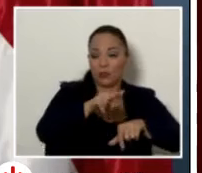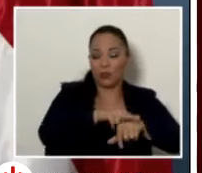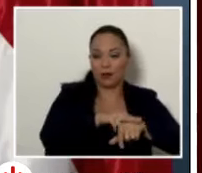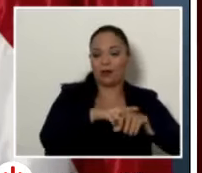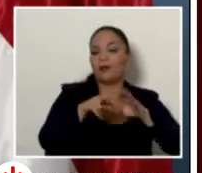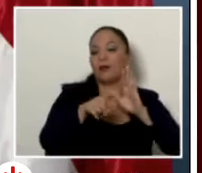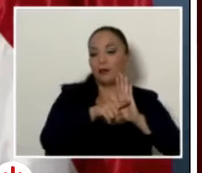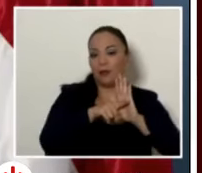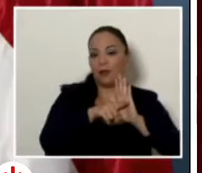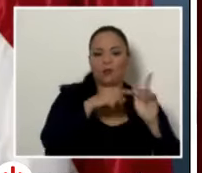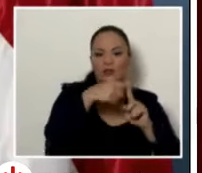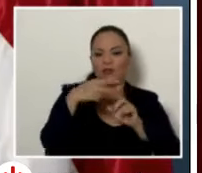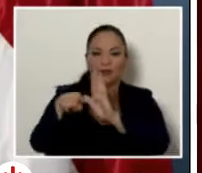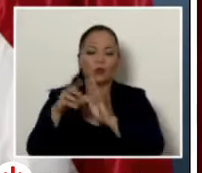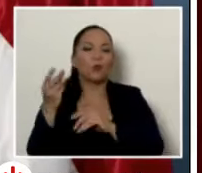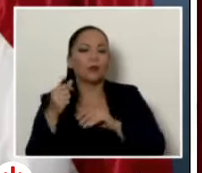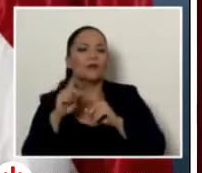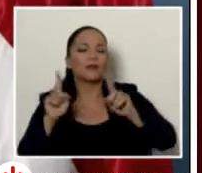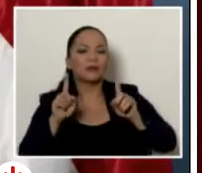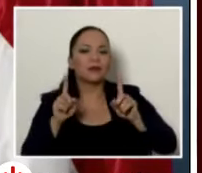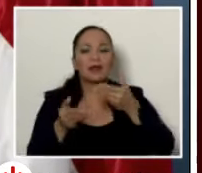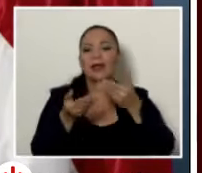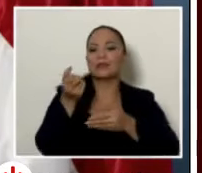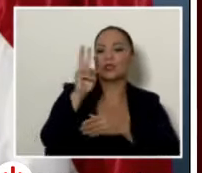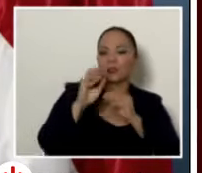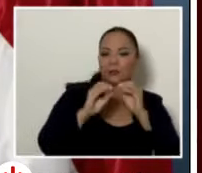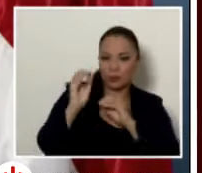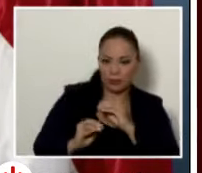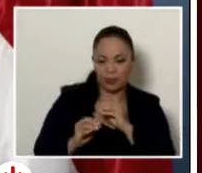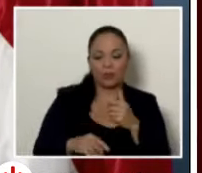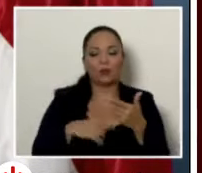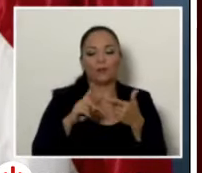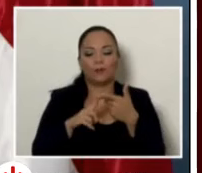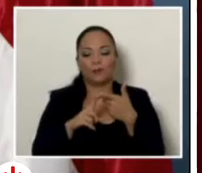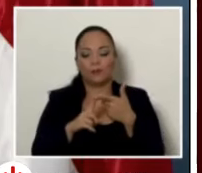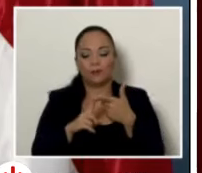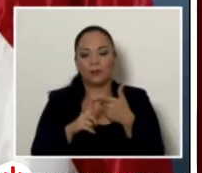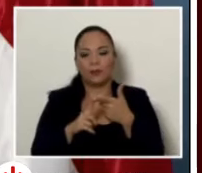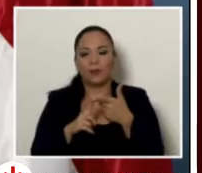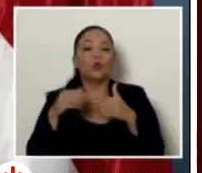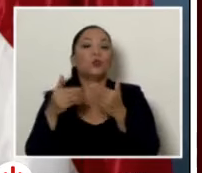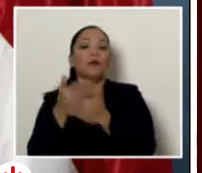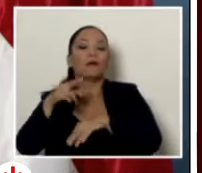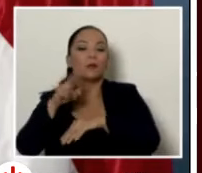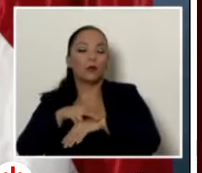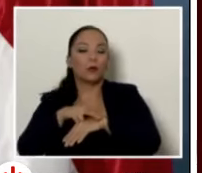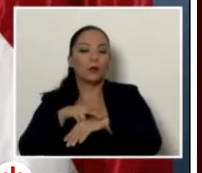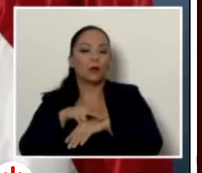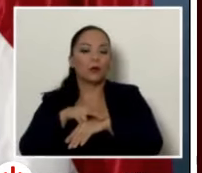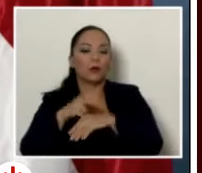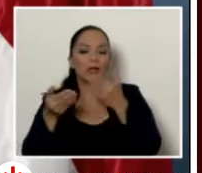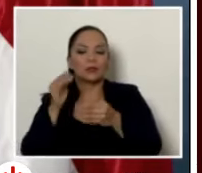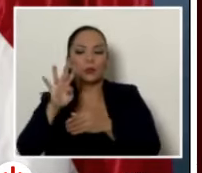la diferencia entre los positivos y los negativos de casi el 12% Nueva República casi 4.5